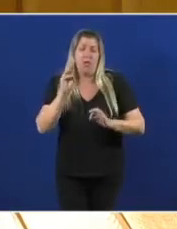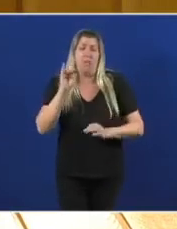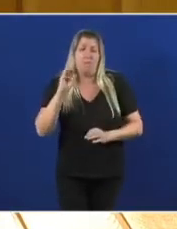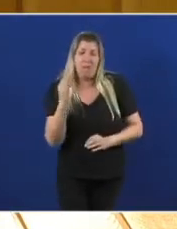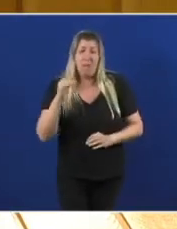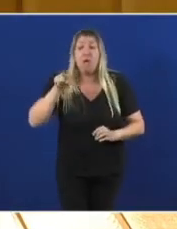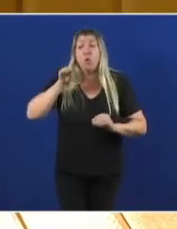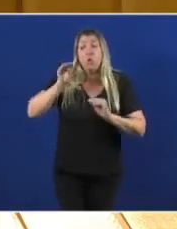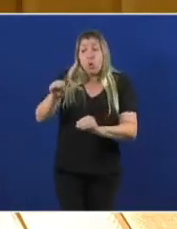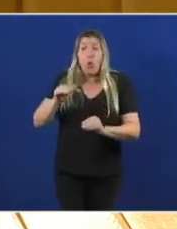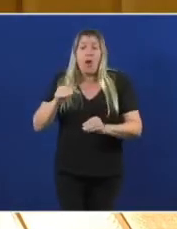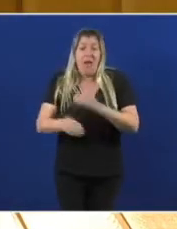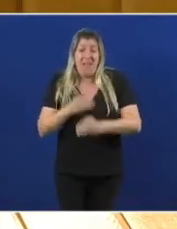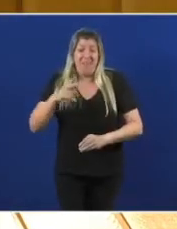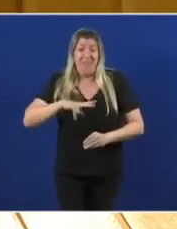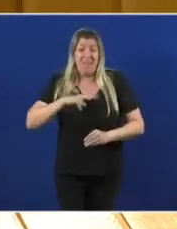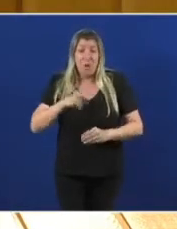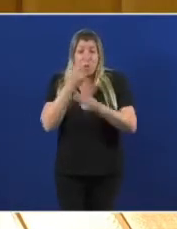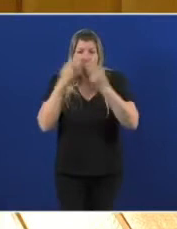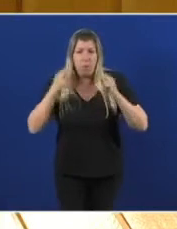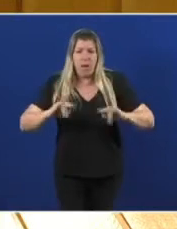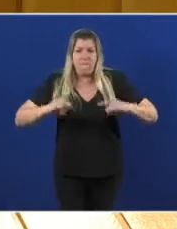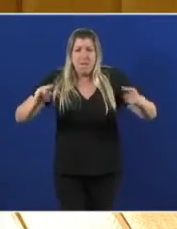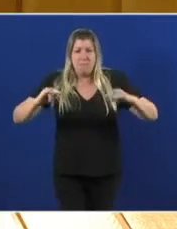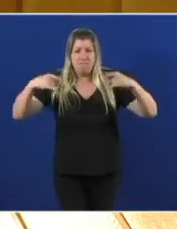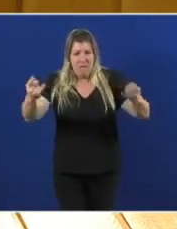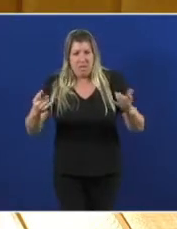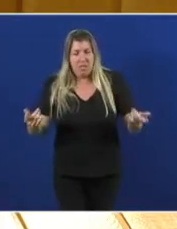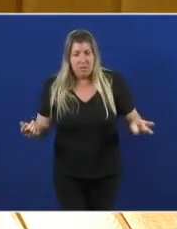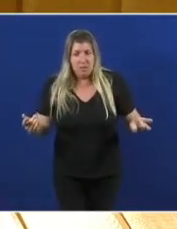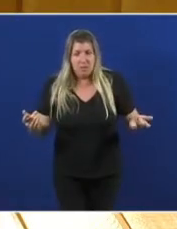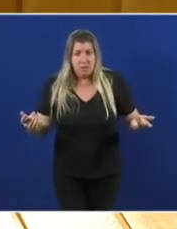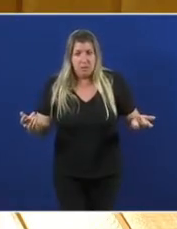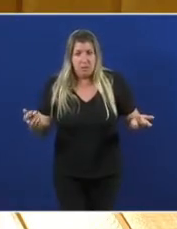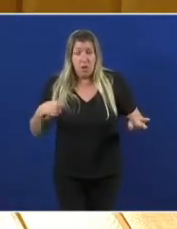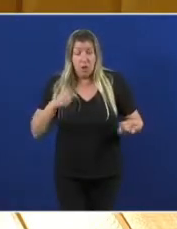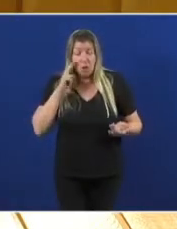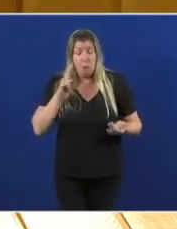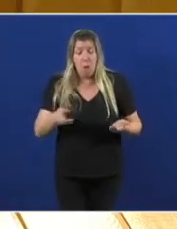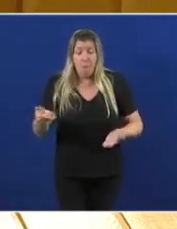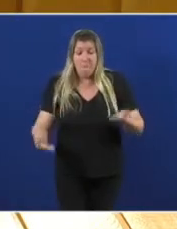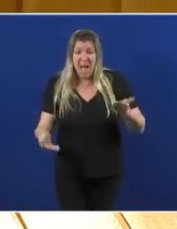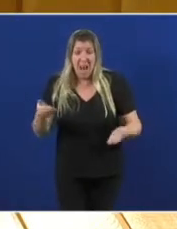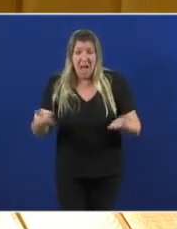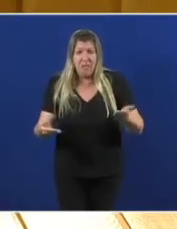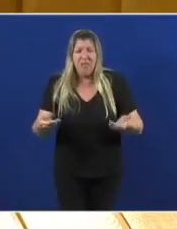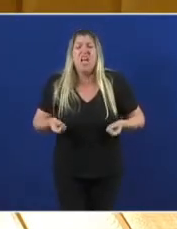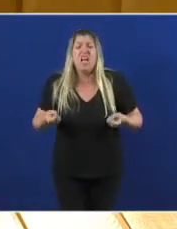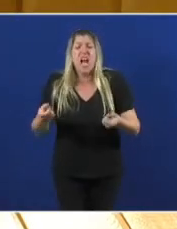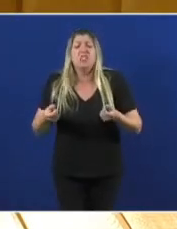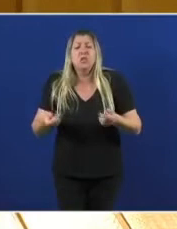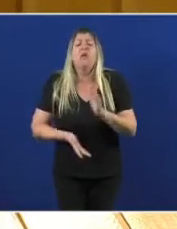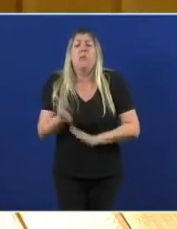débeda pública deste país. E eu pregunto claro vendo o balance en que gastou todos estes